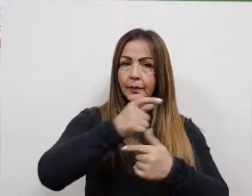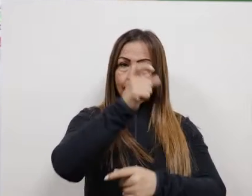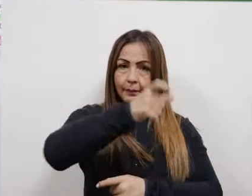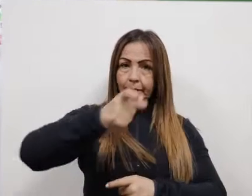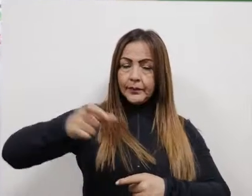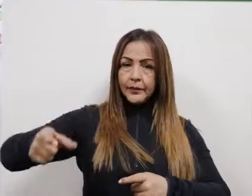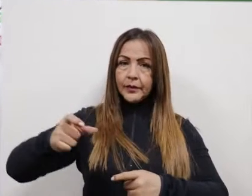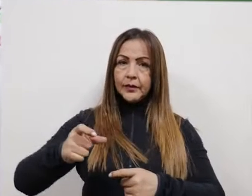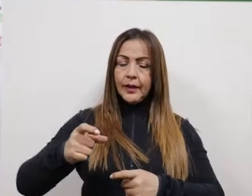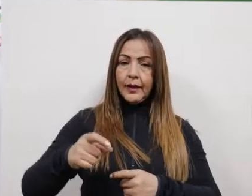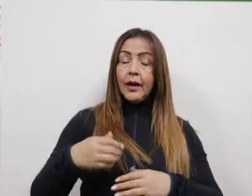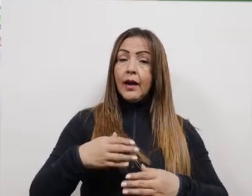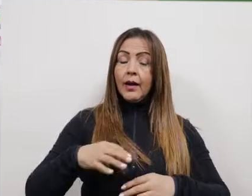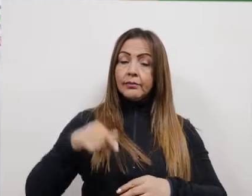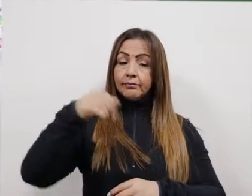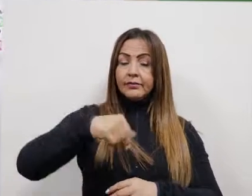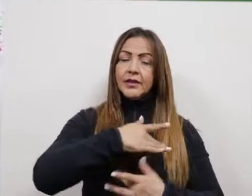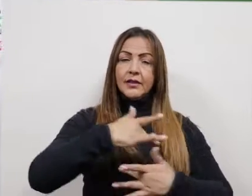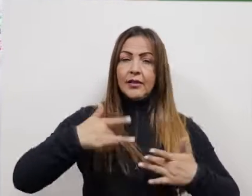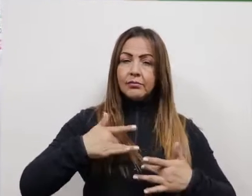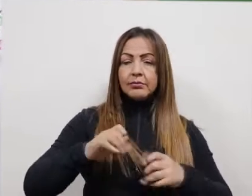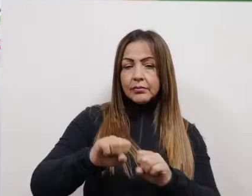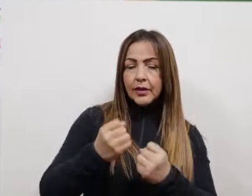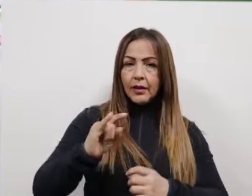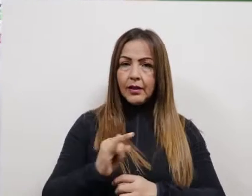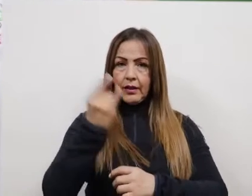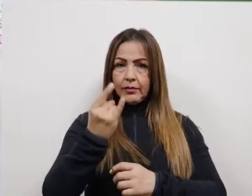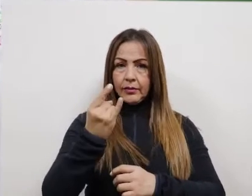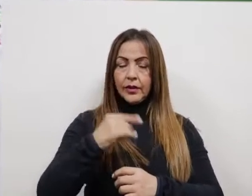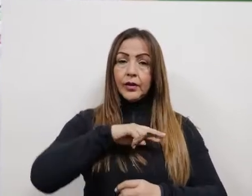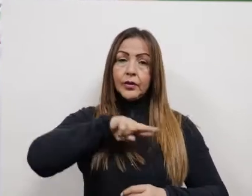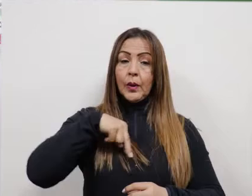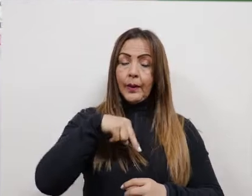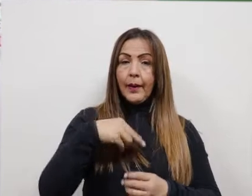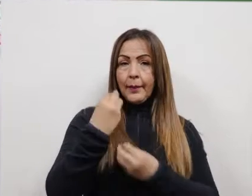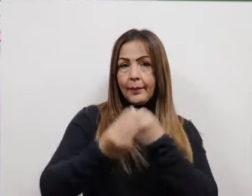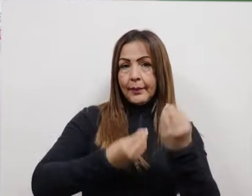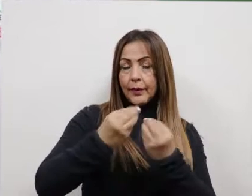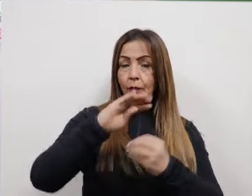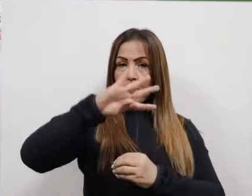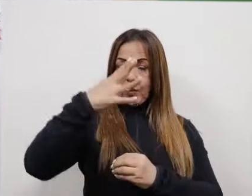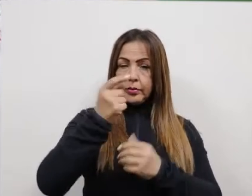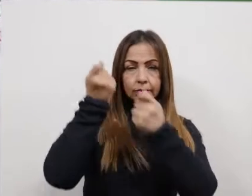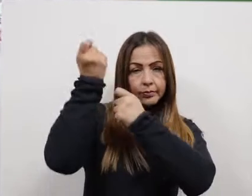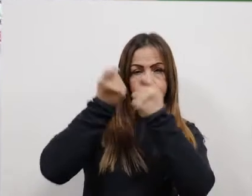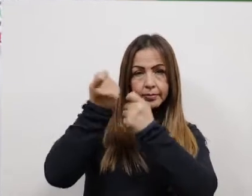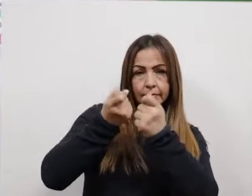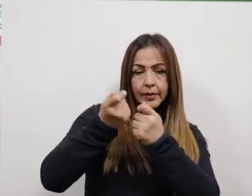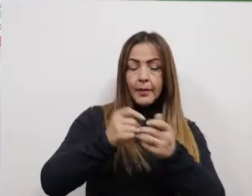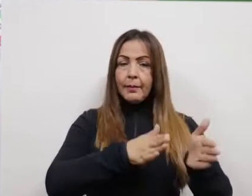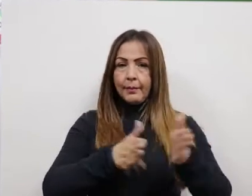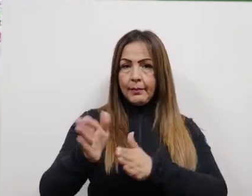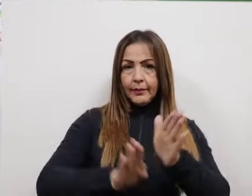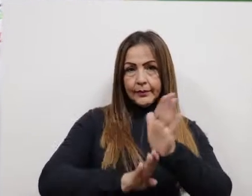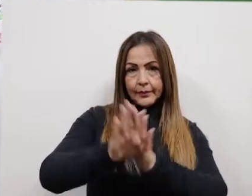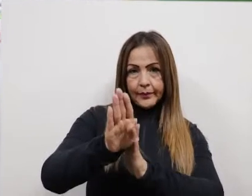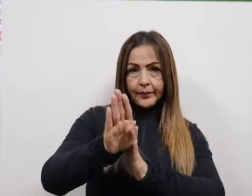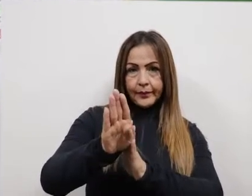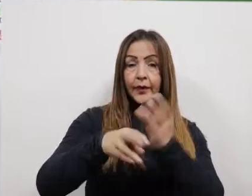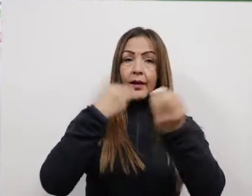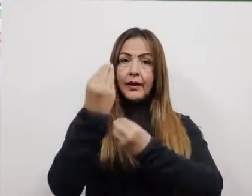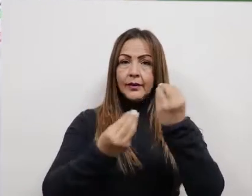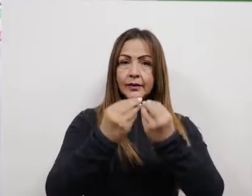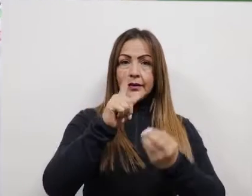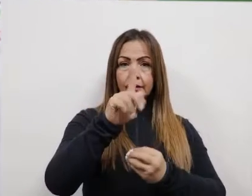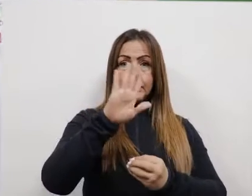riesgos de emergencias o desastres que tengan impacto en la salud pública. Es así que a través de la implementación de cuatro estrategias enmarcadas en el Plan de Desarrollo,